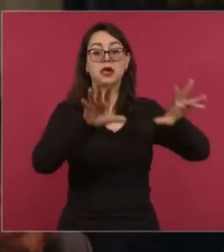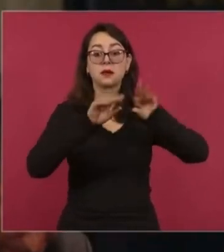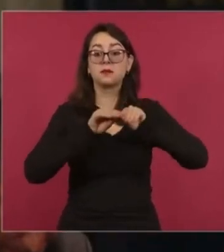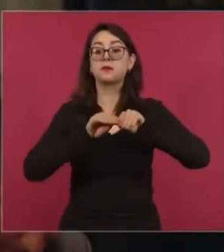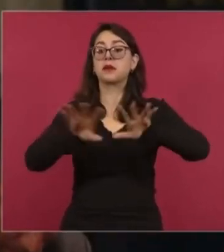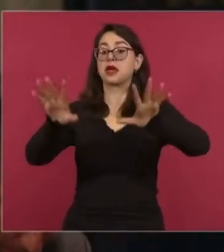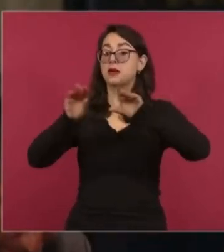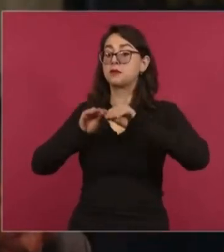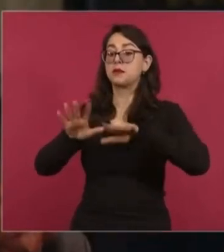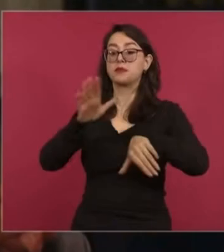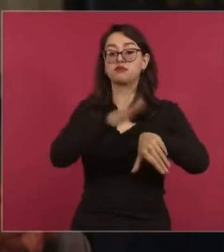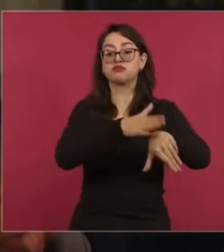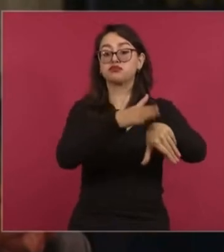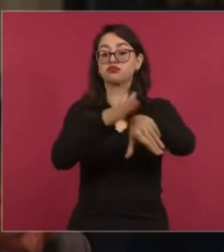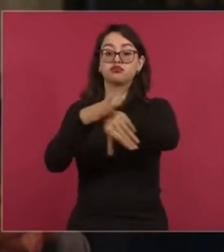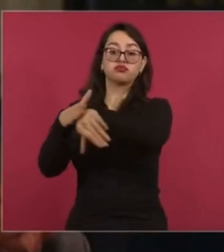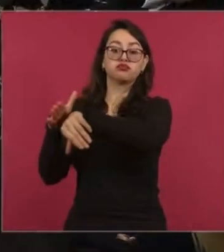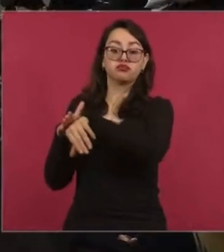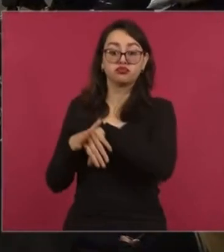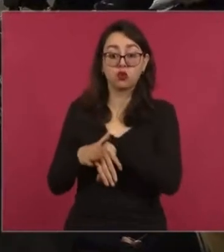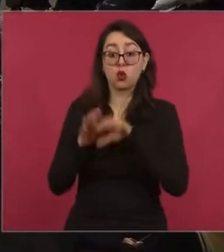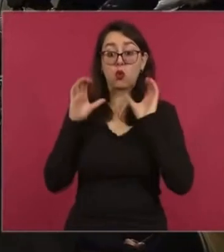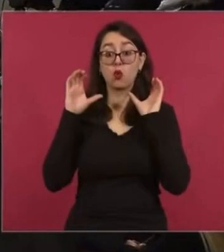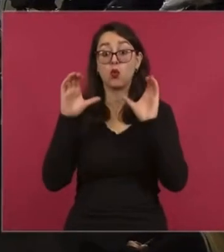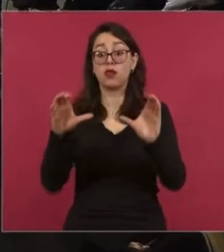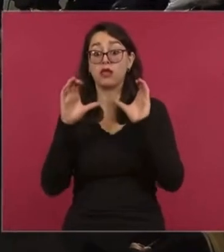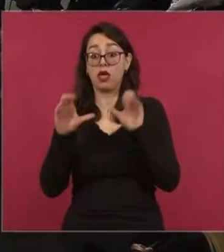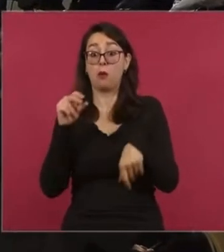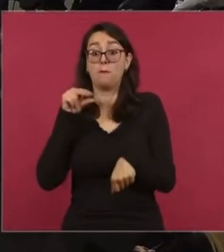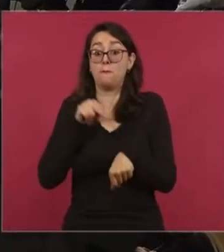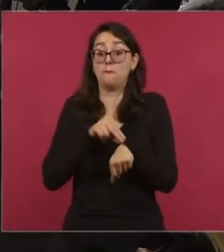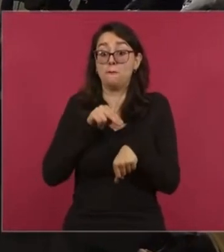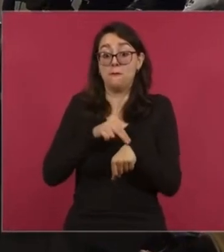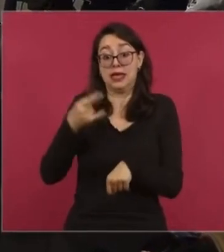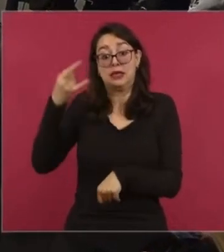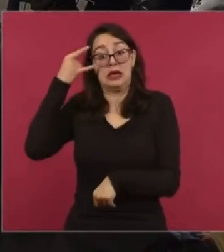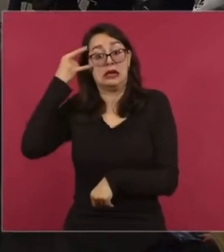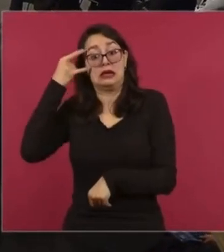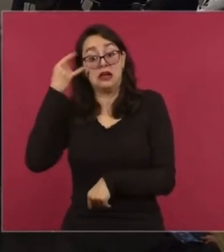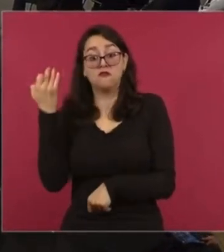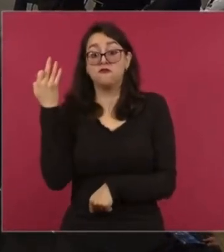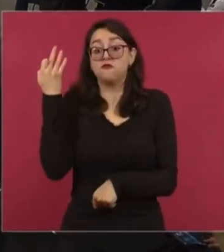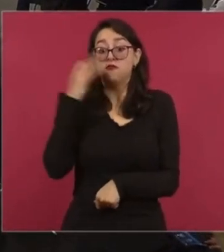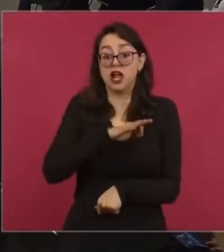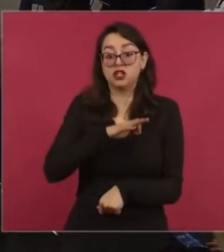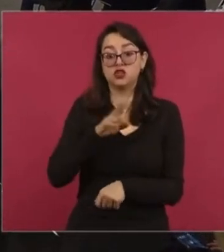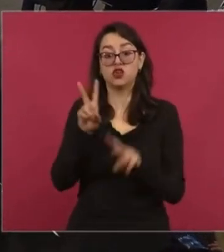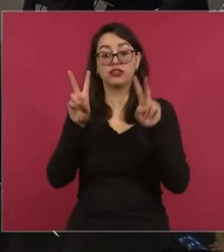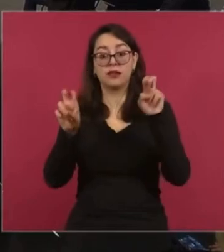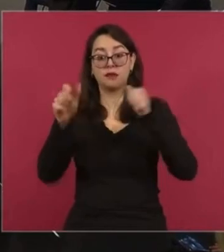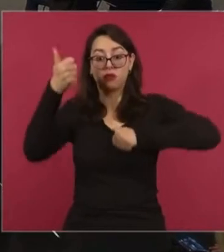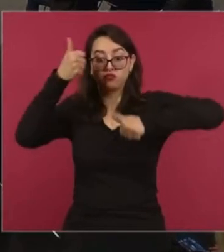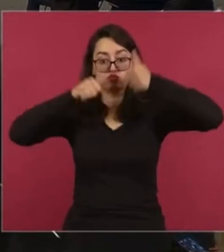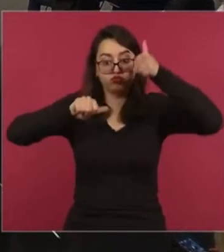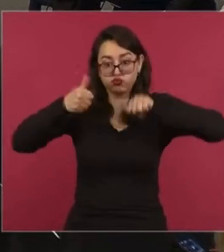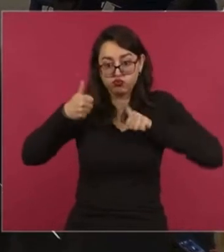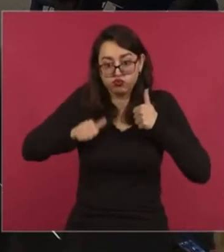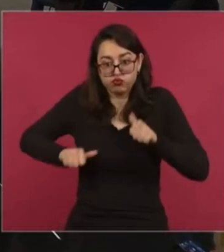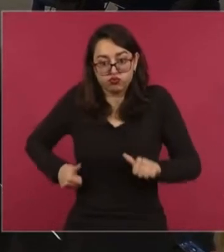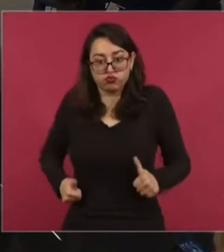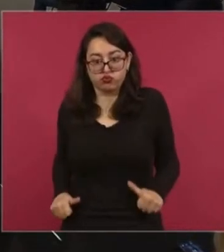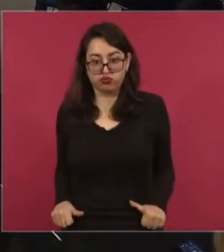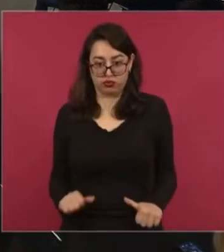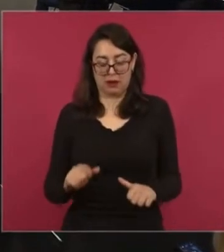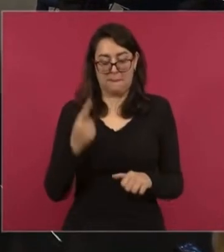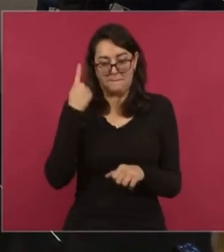maestría y no estudian cirugía plástica para que no sigan operando. El doctor López-Gatell aquí mismo lo ha dicho